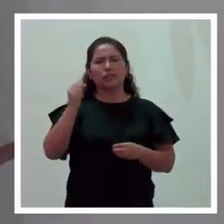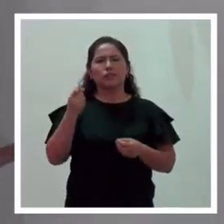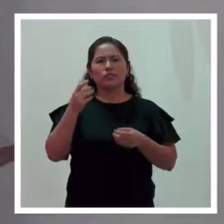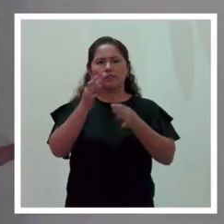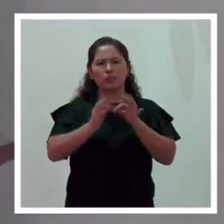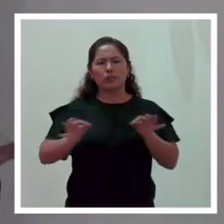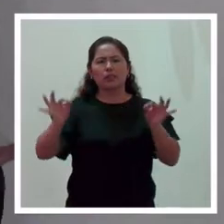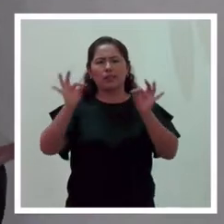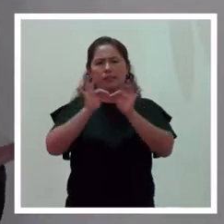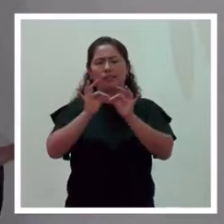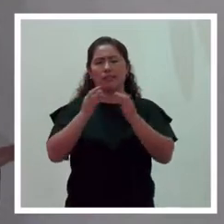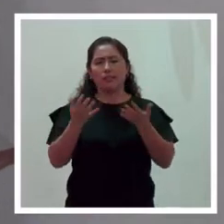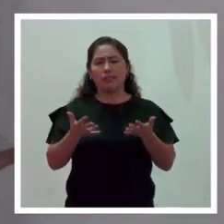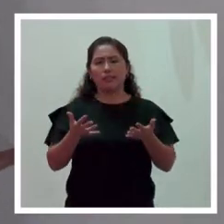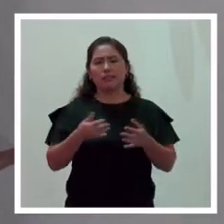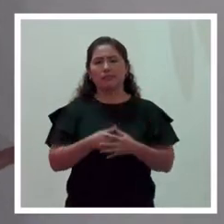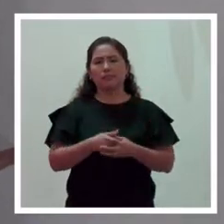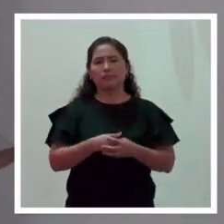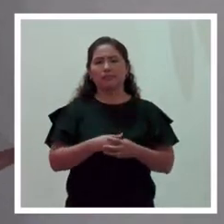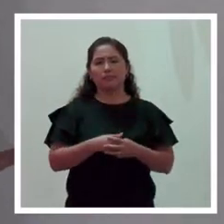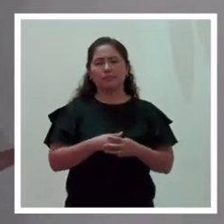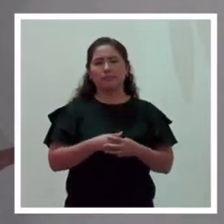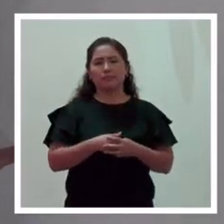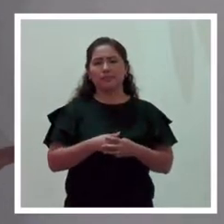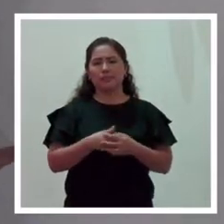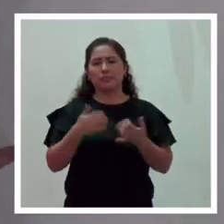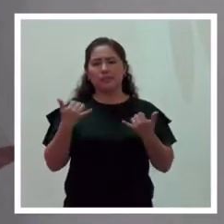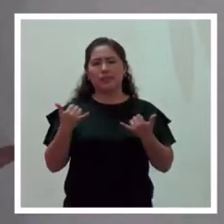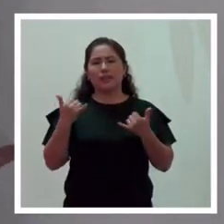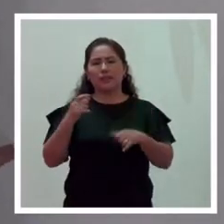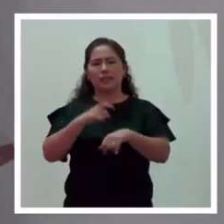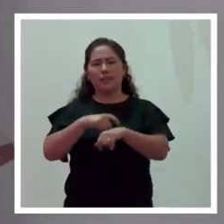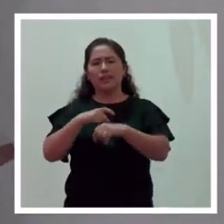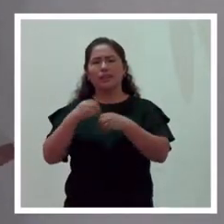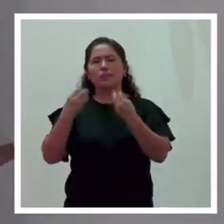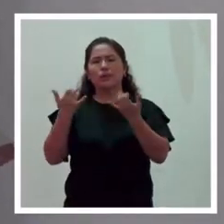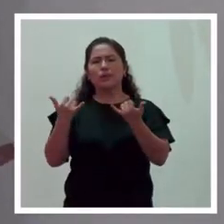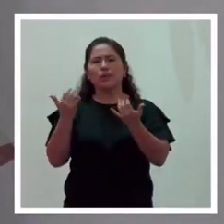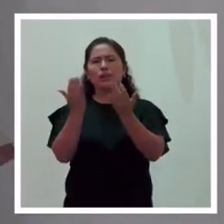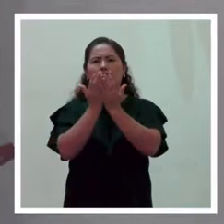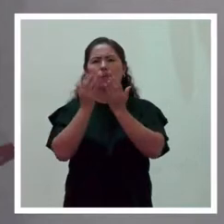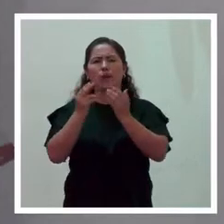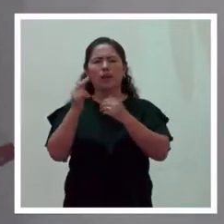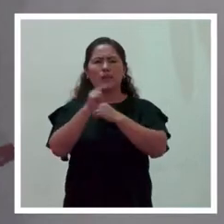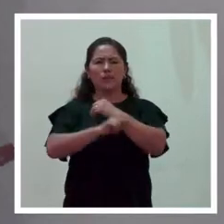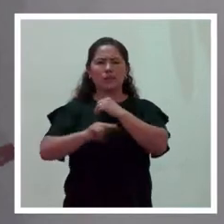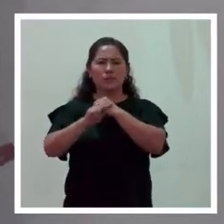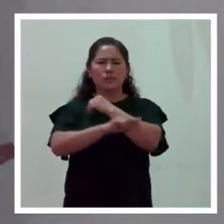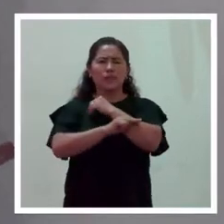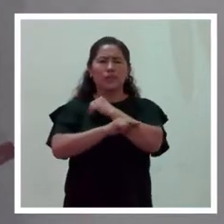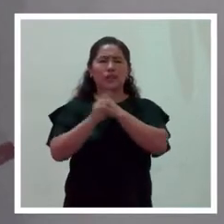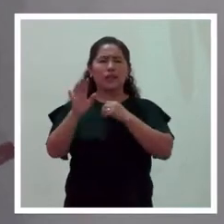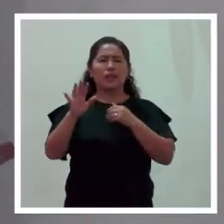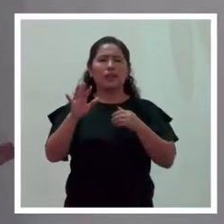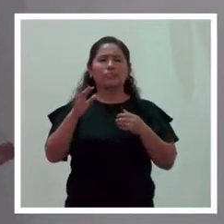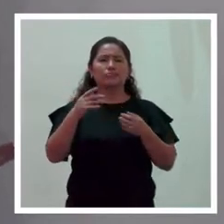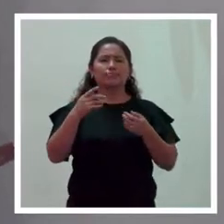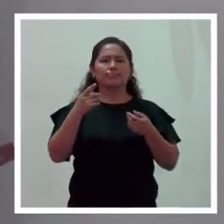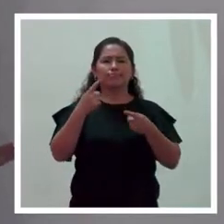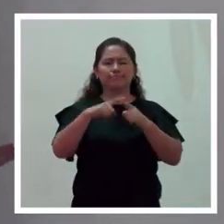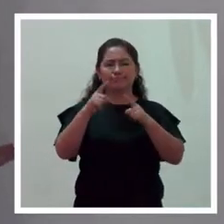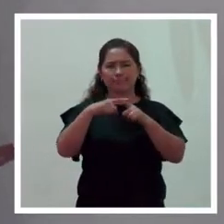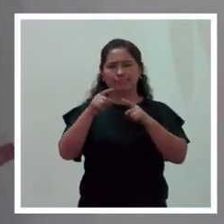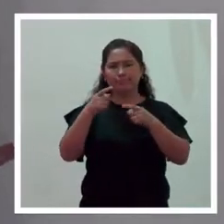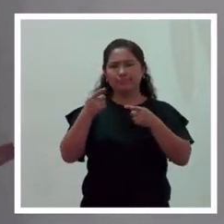Ignacio de Loyola y procedimiento administrativo sancionador por la Escuela Nacional de Administración Pública de Servir.